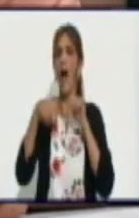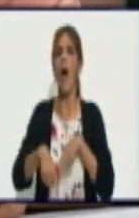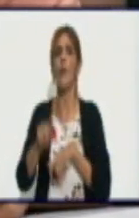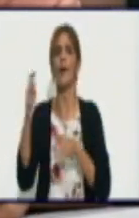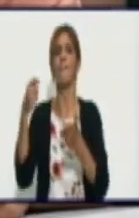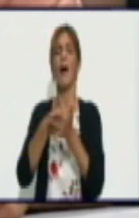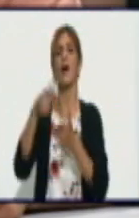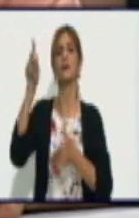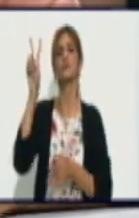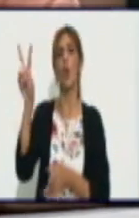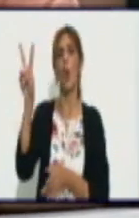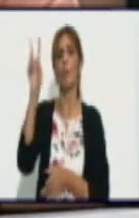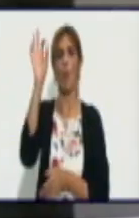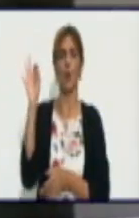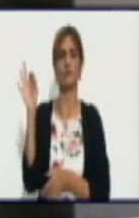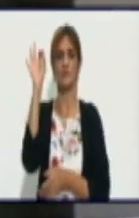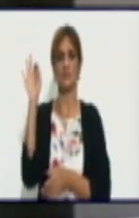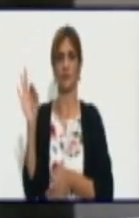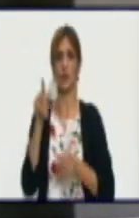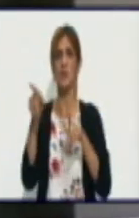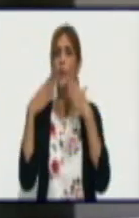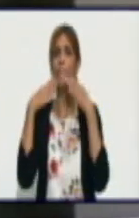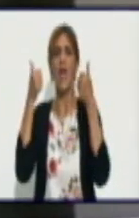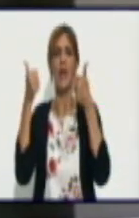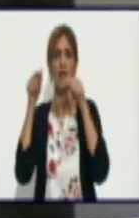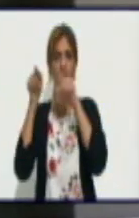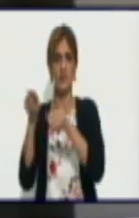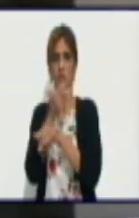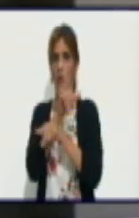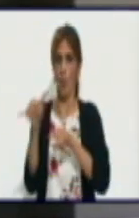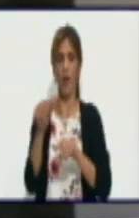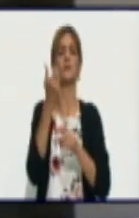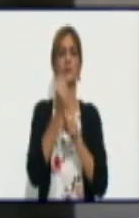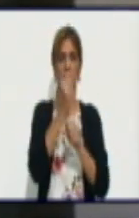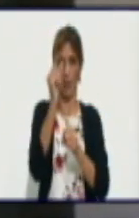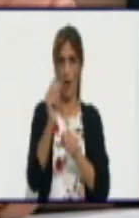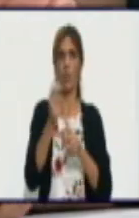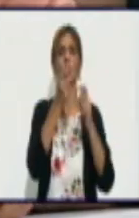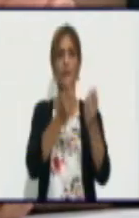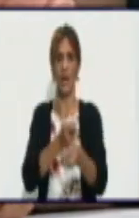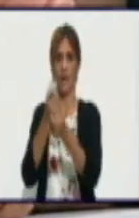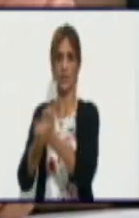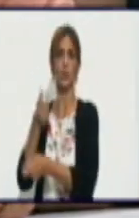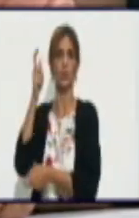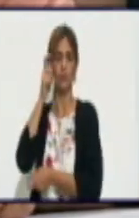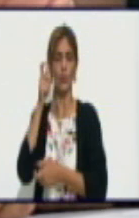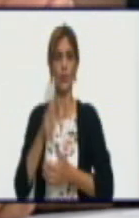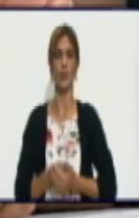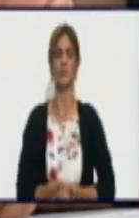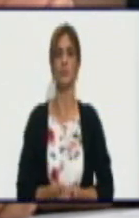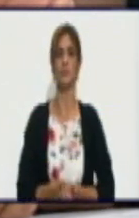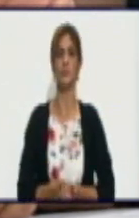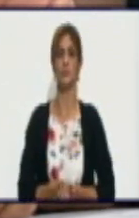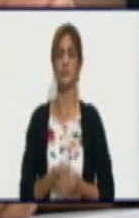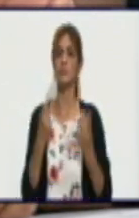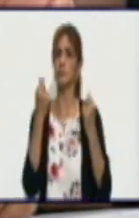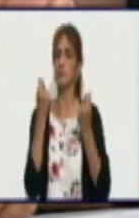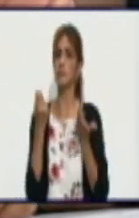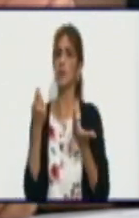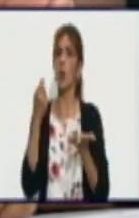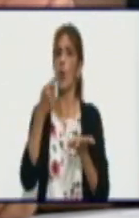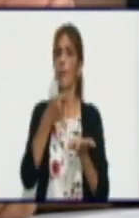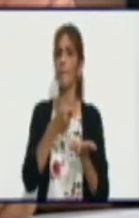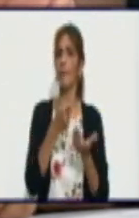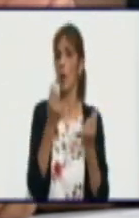fiscal por parte del Estado que es un beneficio que reciben los productores. Sobre los precios de los insumos fundamentales para